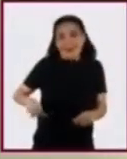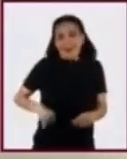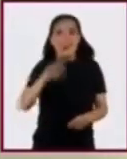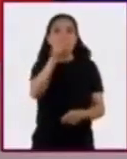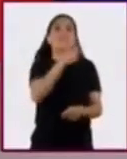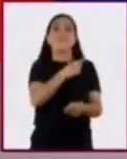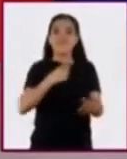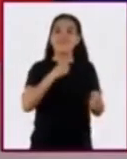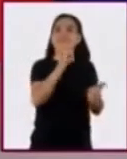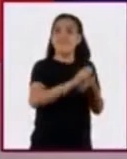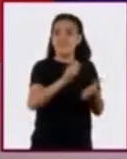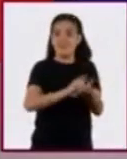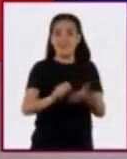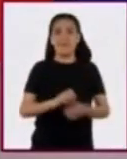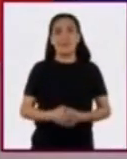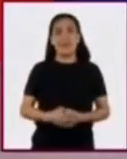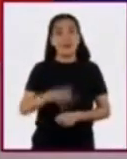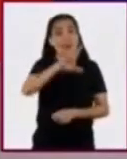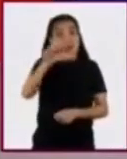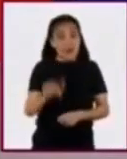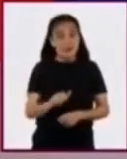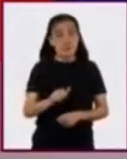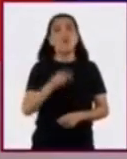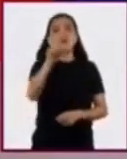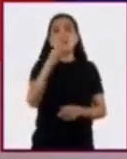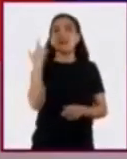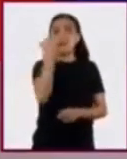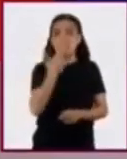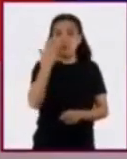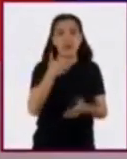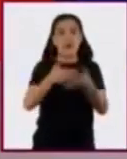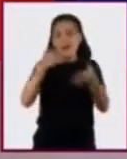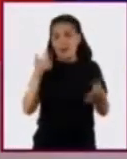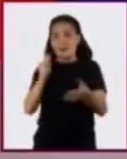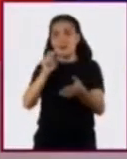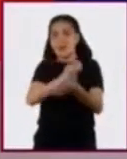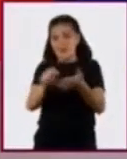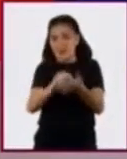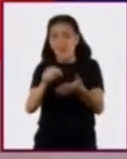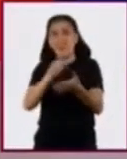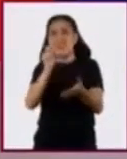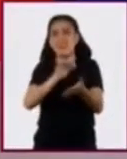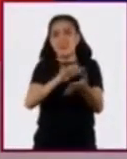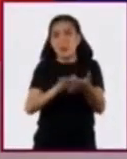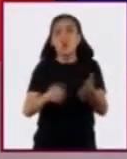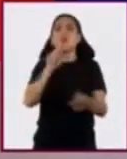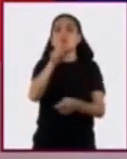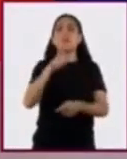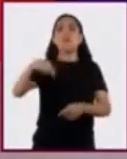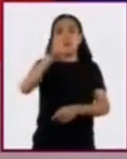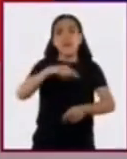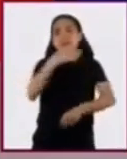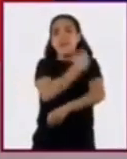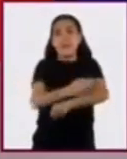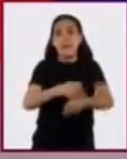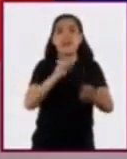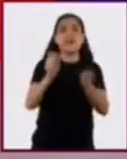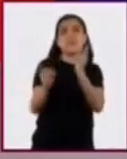surgiendo. Después, revisen lo anotado y generen discusión con su familia,